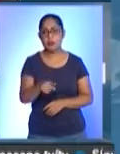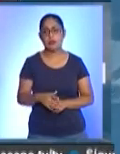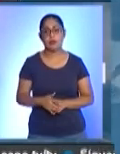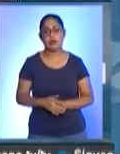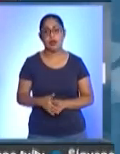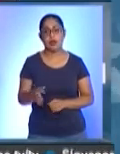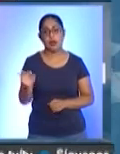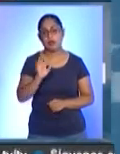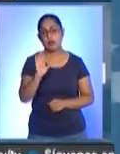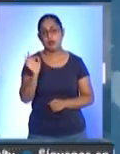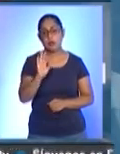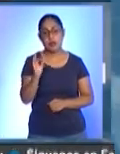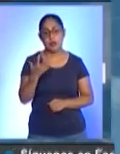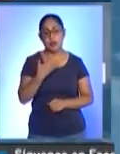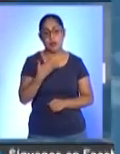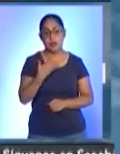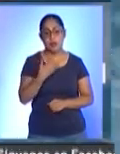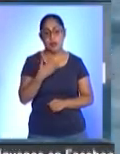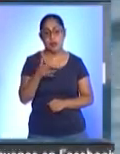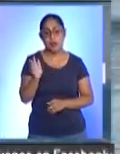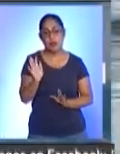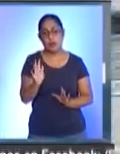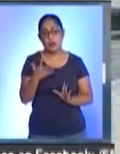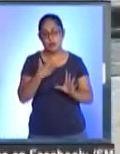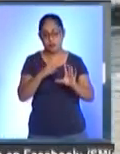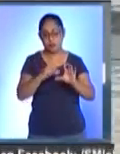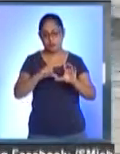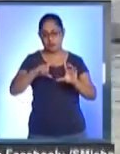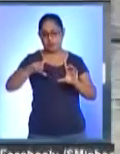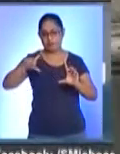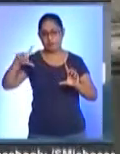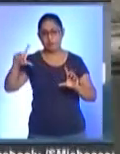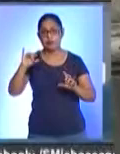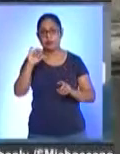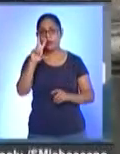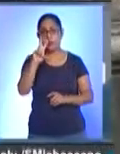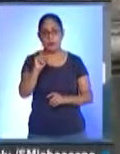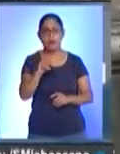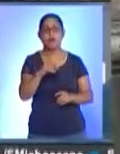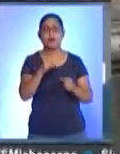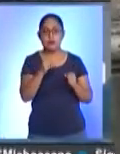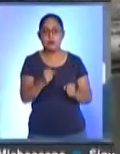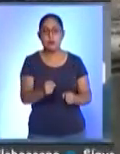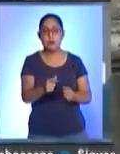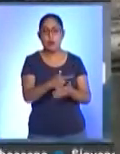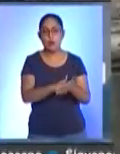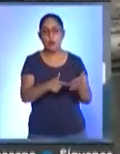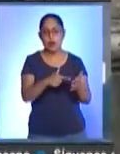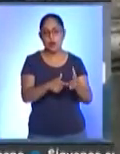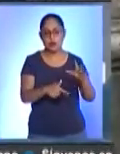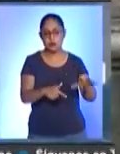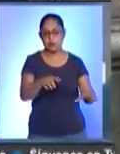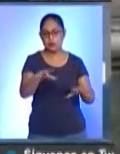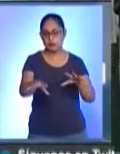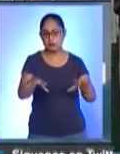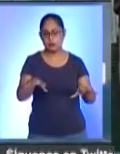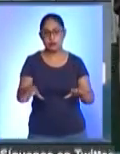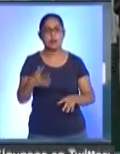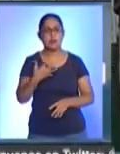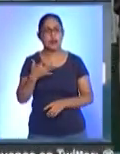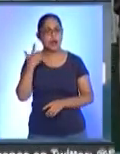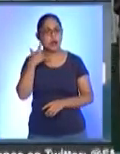una alza o tercera hora global, sí la va haber por regiones como la han estado presentando ya, Baja California,